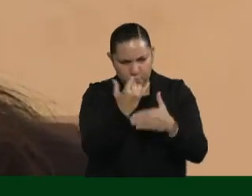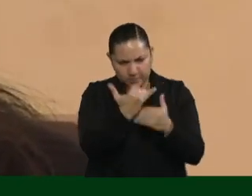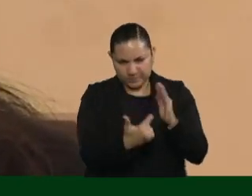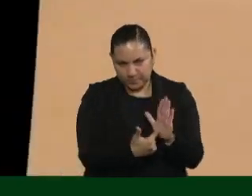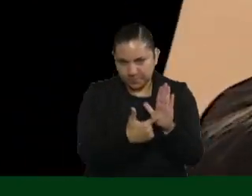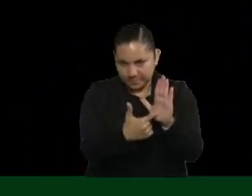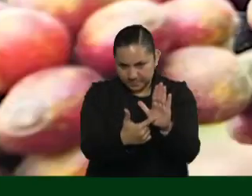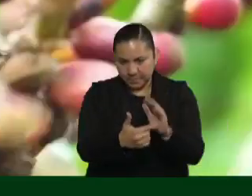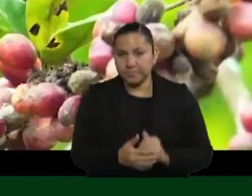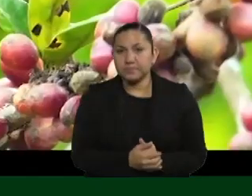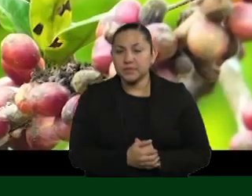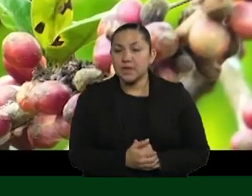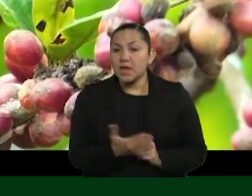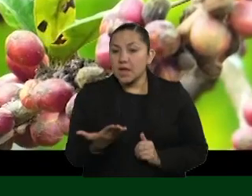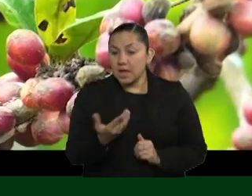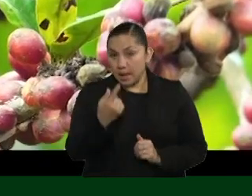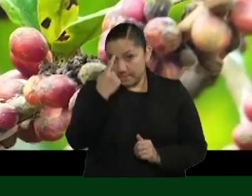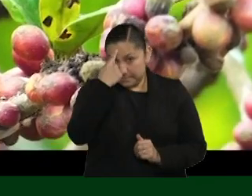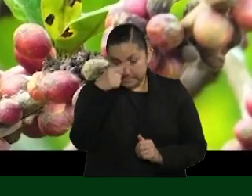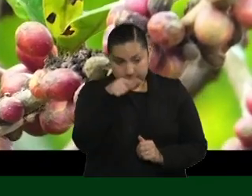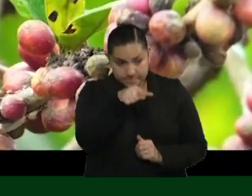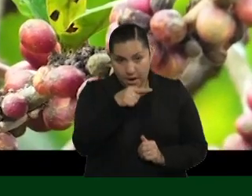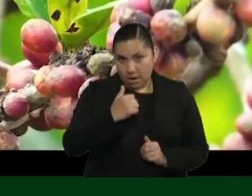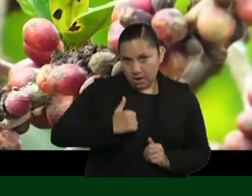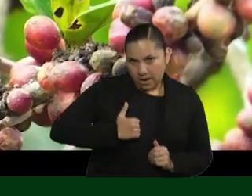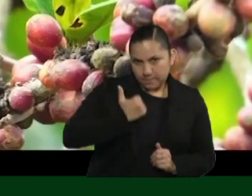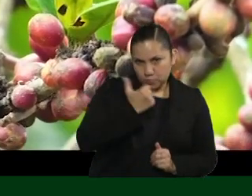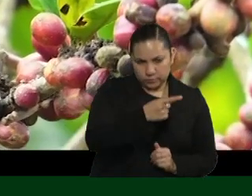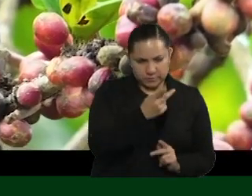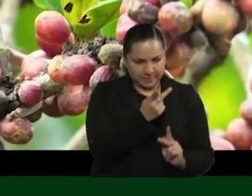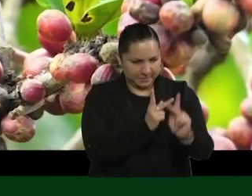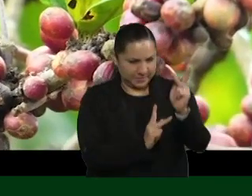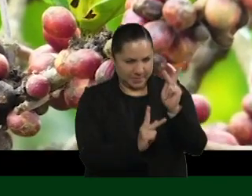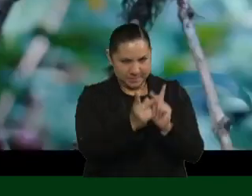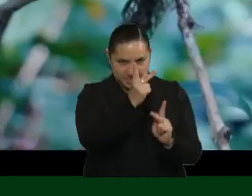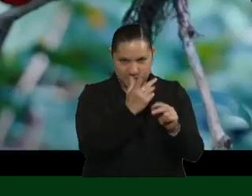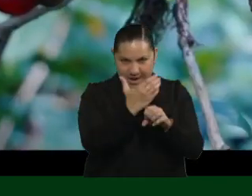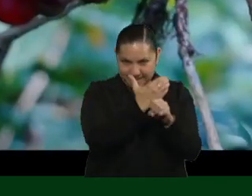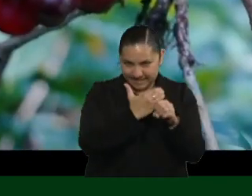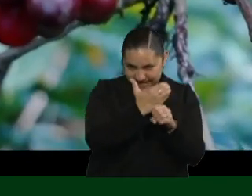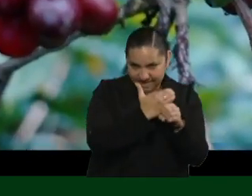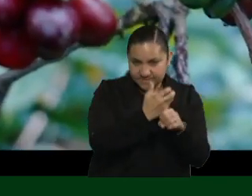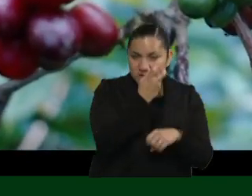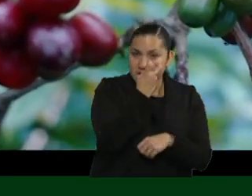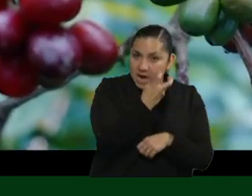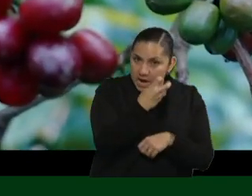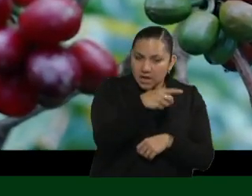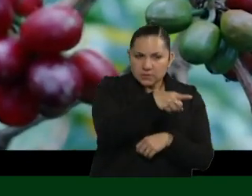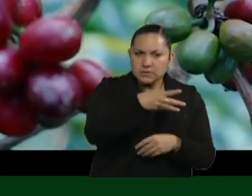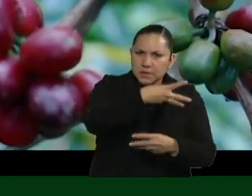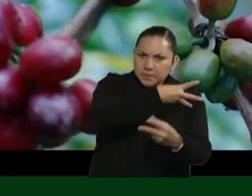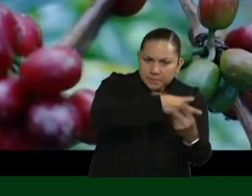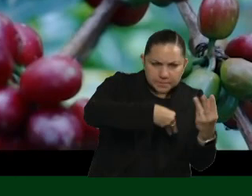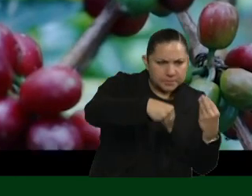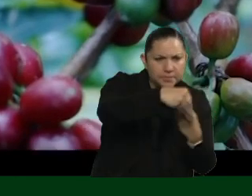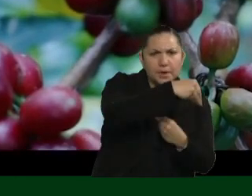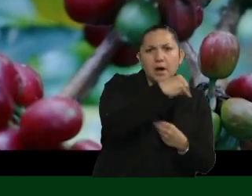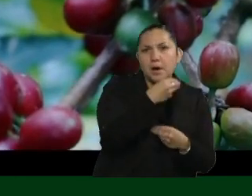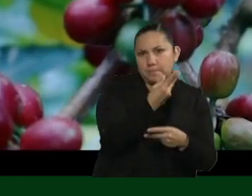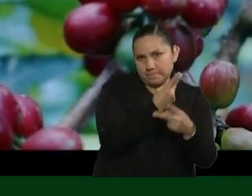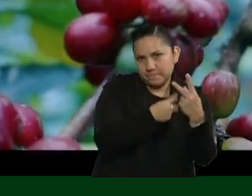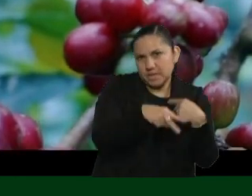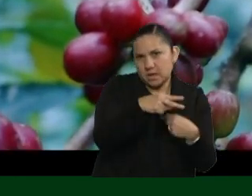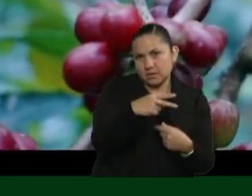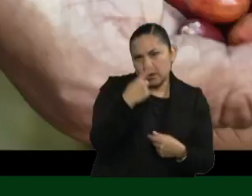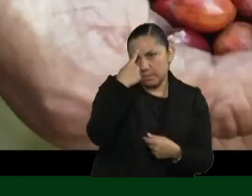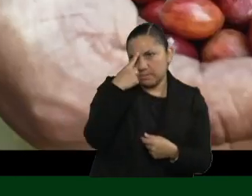general en los cafetales, pero al mismo tiempo permitir que haya un aumento de ingresos económicos